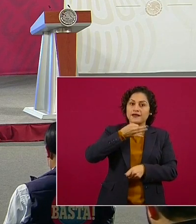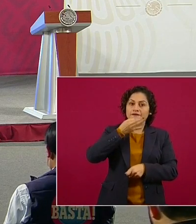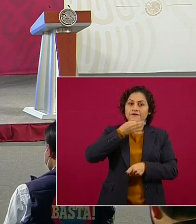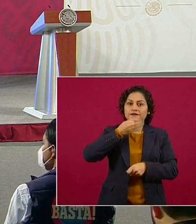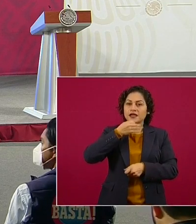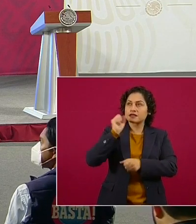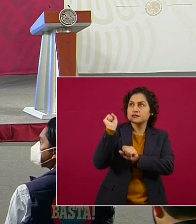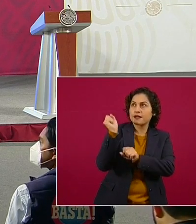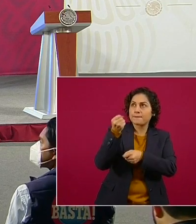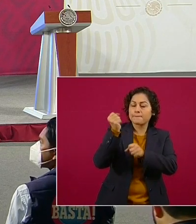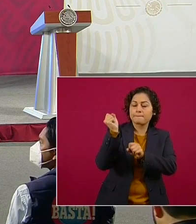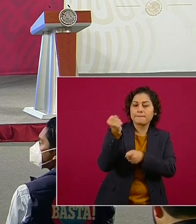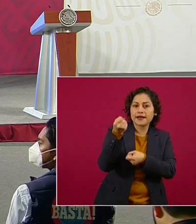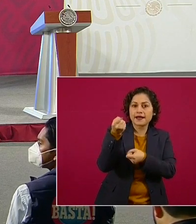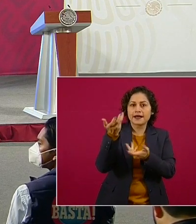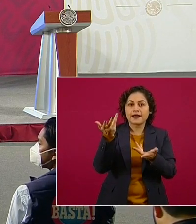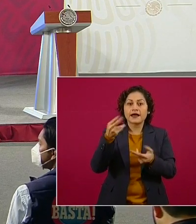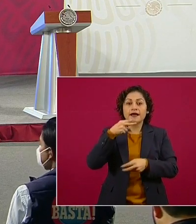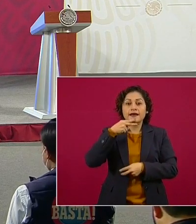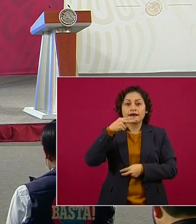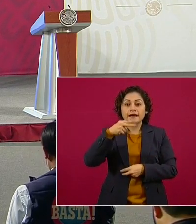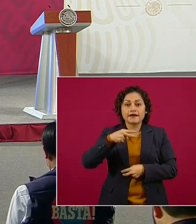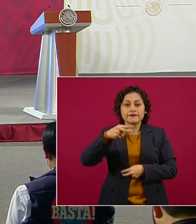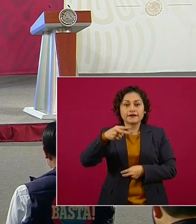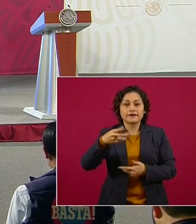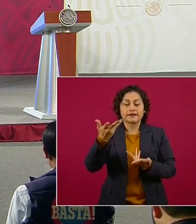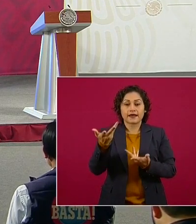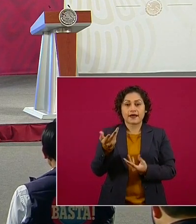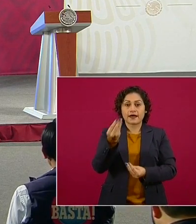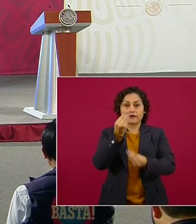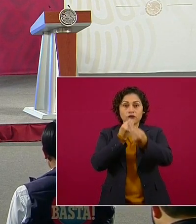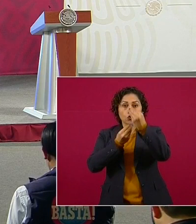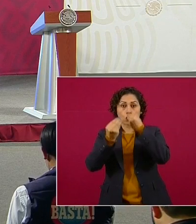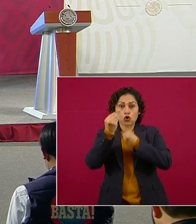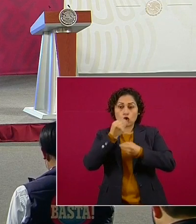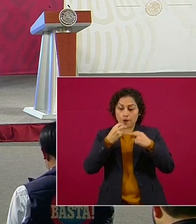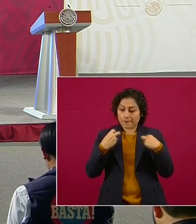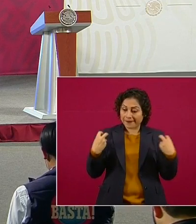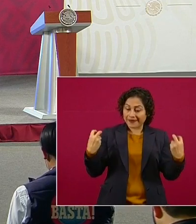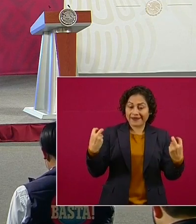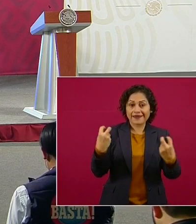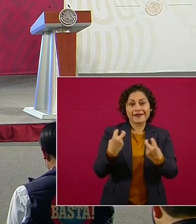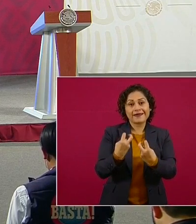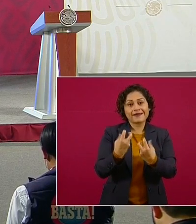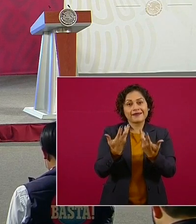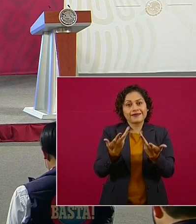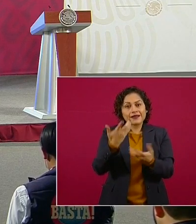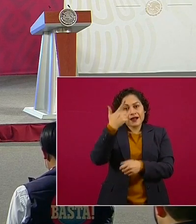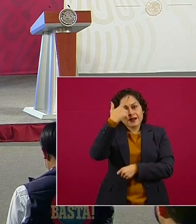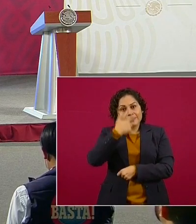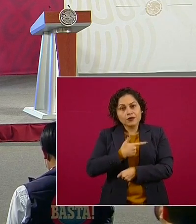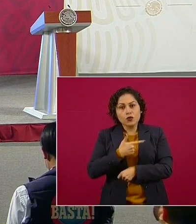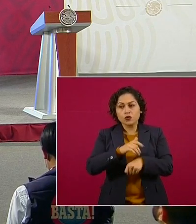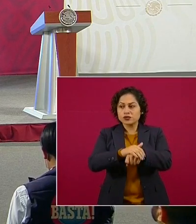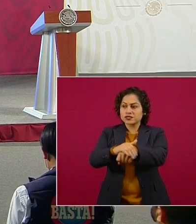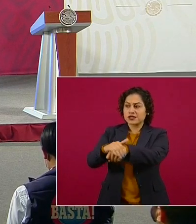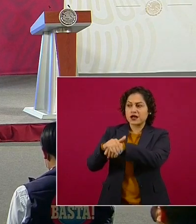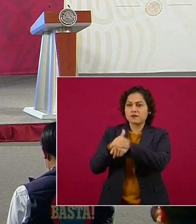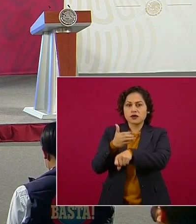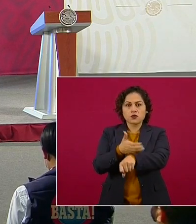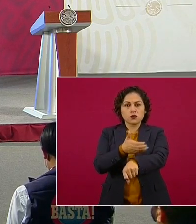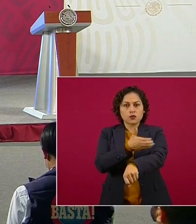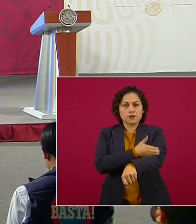las comidas o cenas de fin de año con compañeras o compañeros de trabajo,